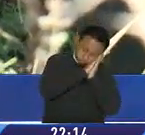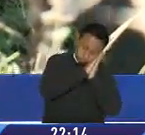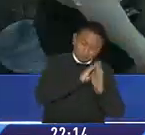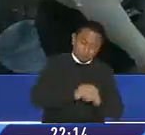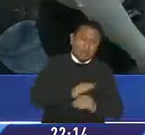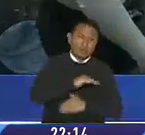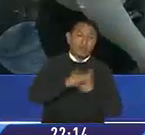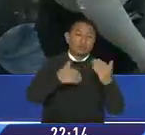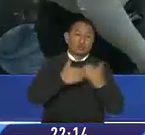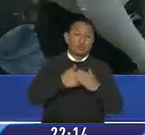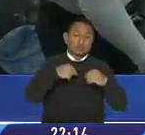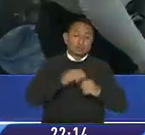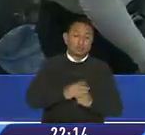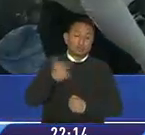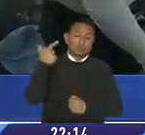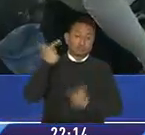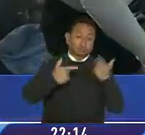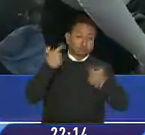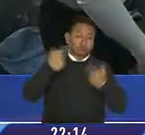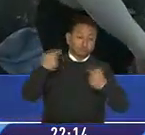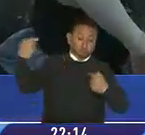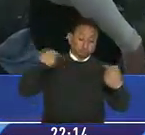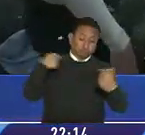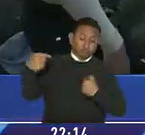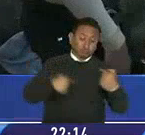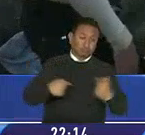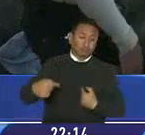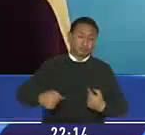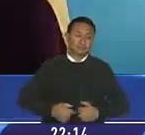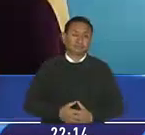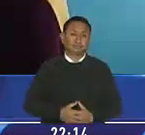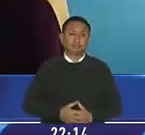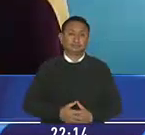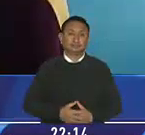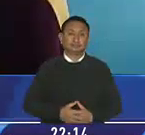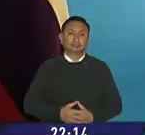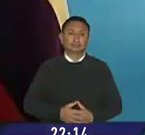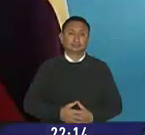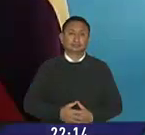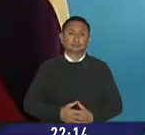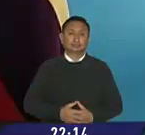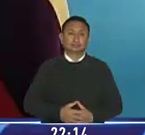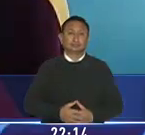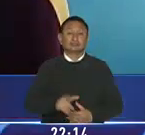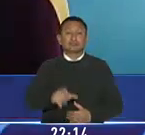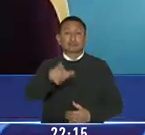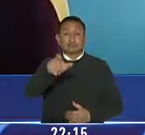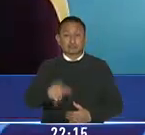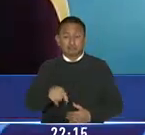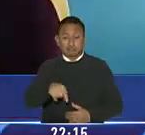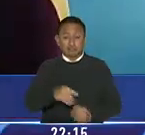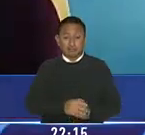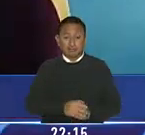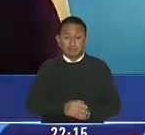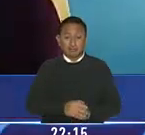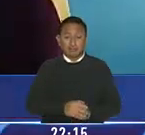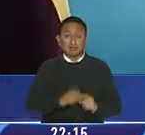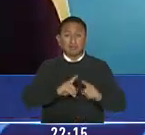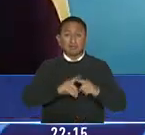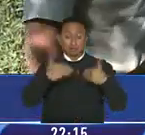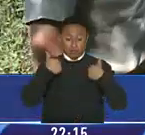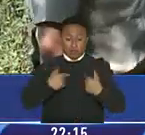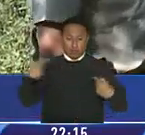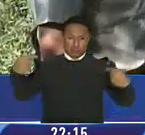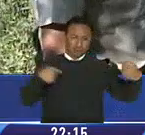presentaban orificios por ingreso y salida de proyectil de arma de fuego. Algunos fallecieron con disparos en diferentes lugares.